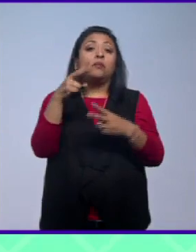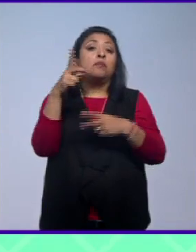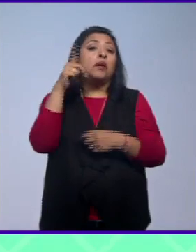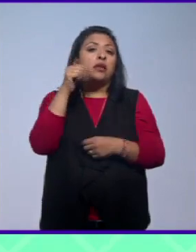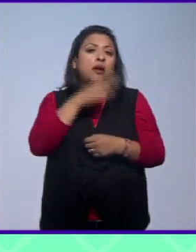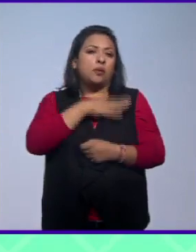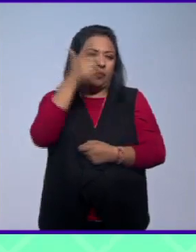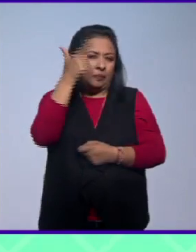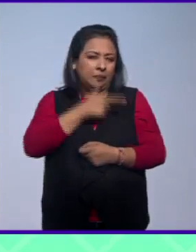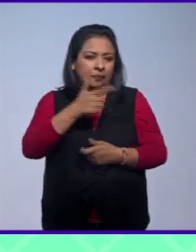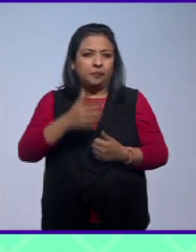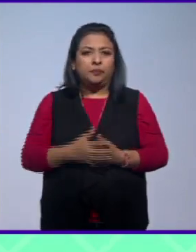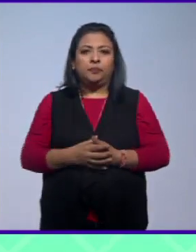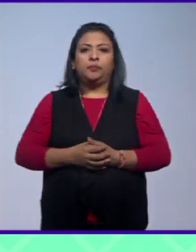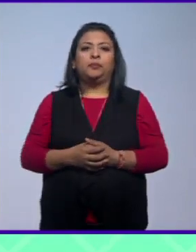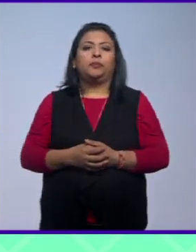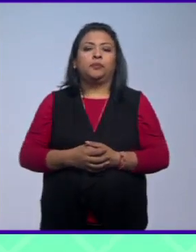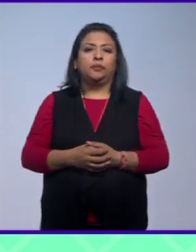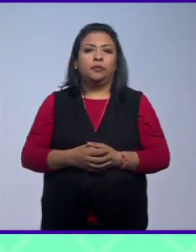gracias. noches, hasta mañana.